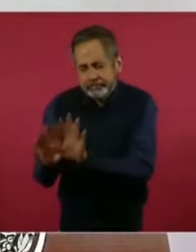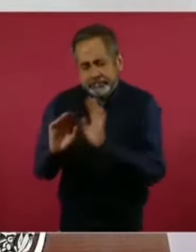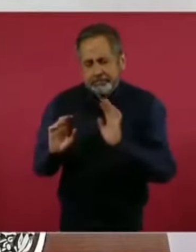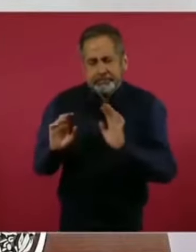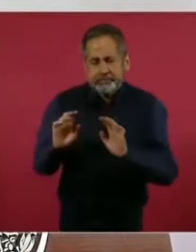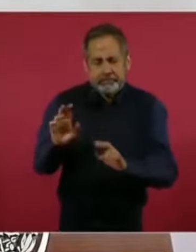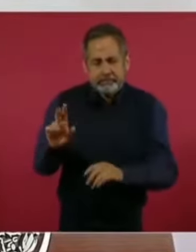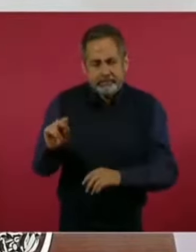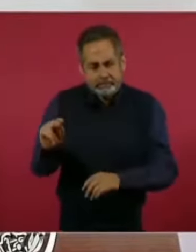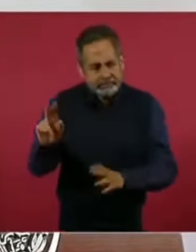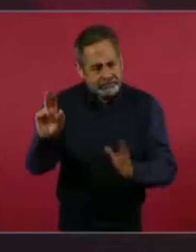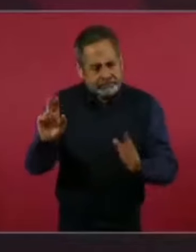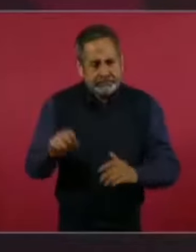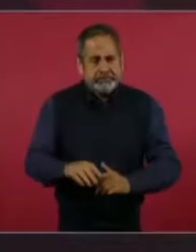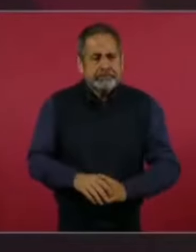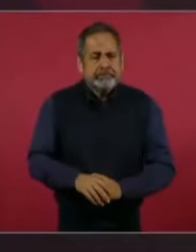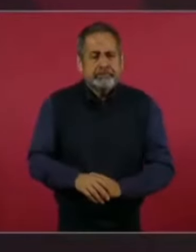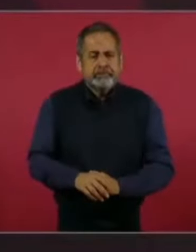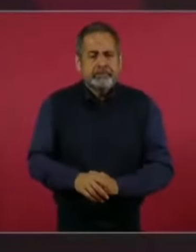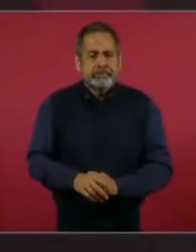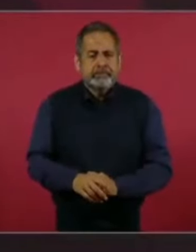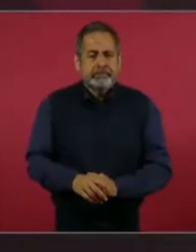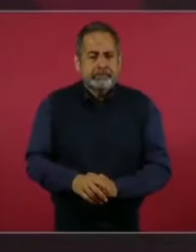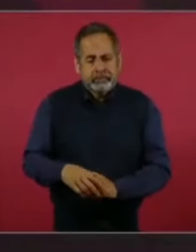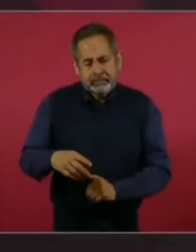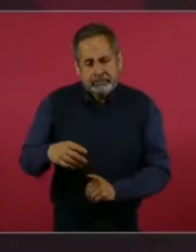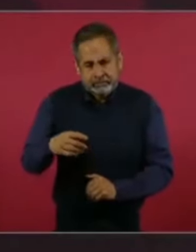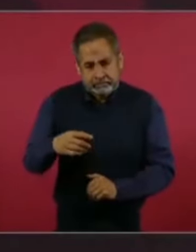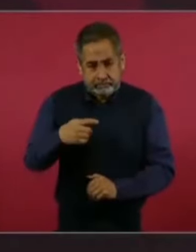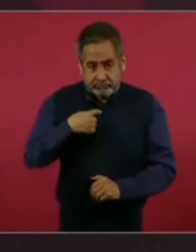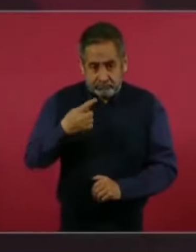en honor a la verdad,